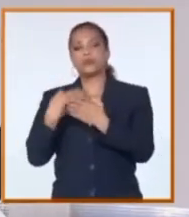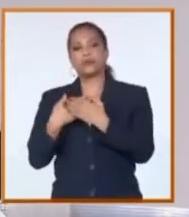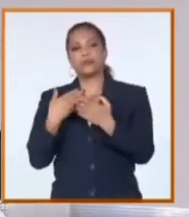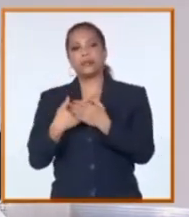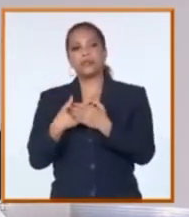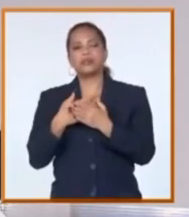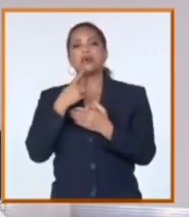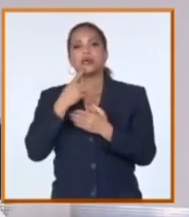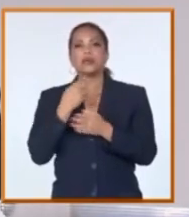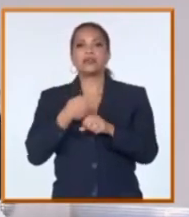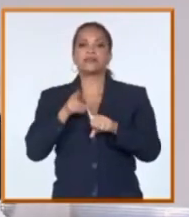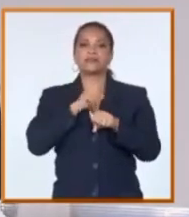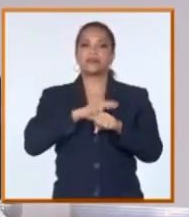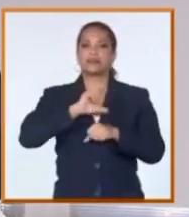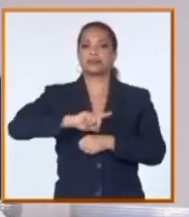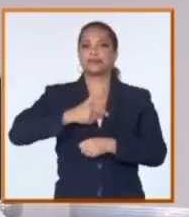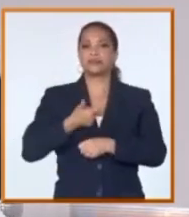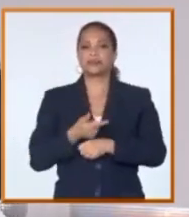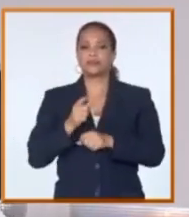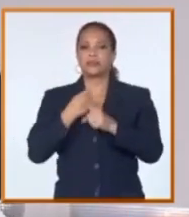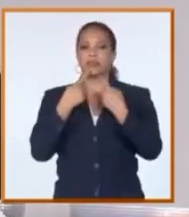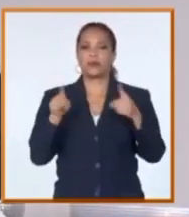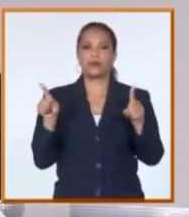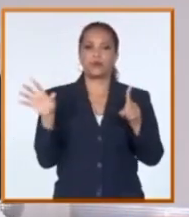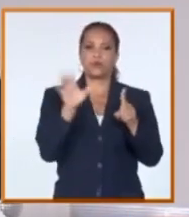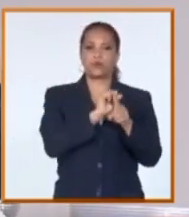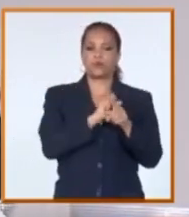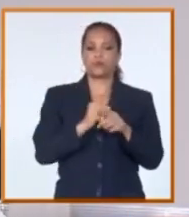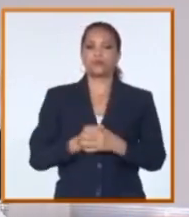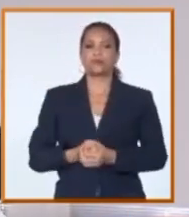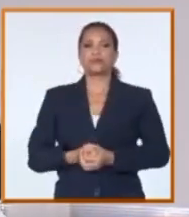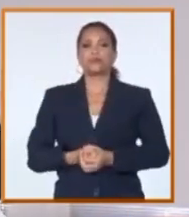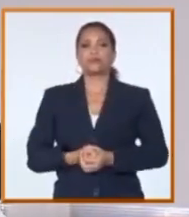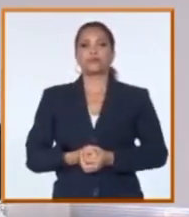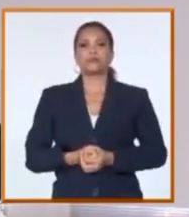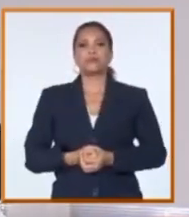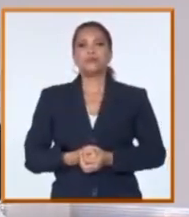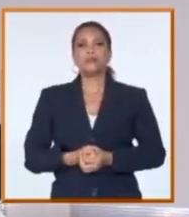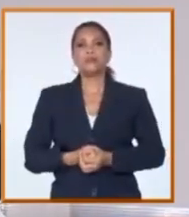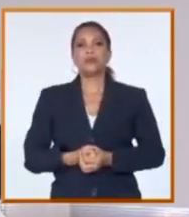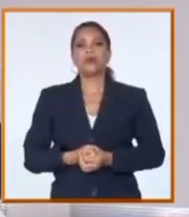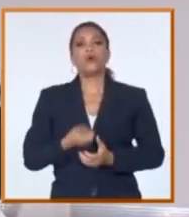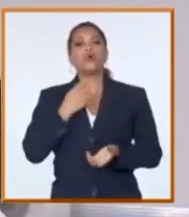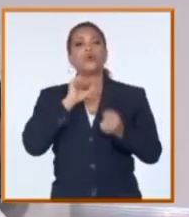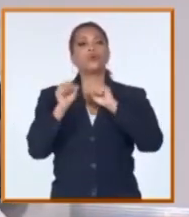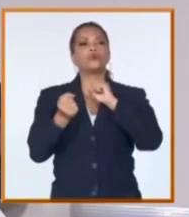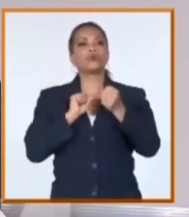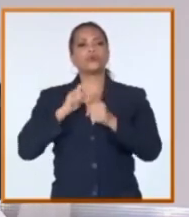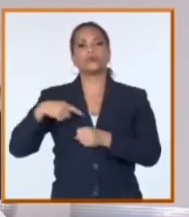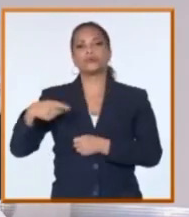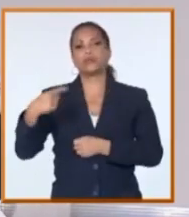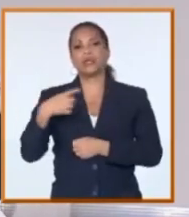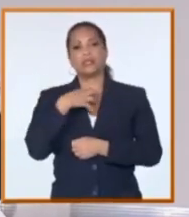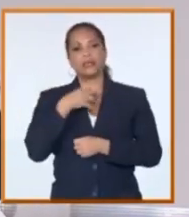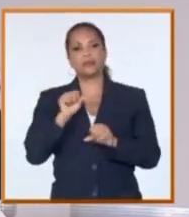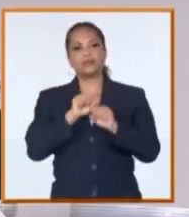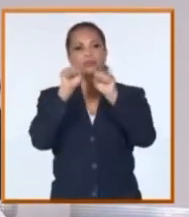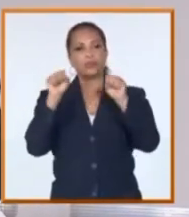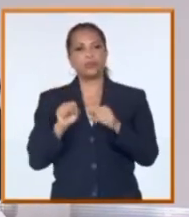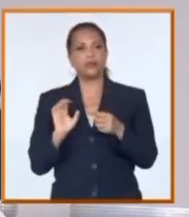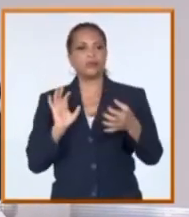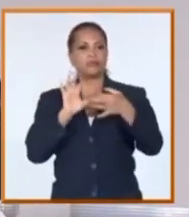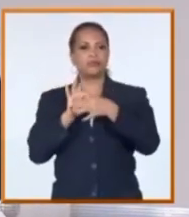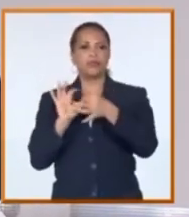y agencias de representación artística de todo el país. De igualmente se ha establecido un monitoreo diario. Nosotros tenemos un sistema articulado con los